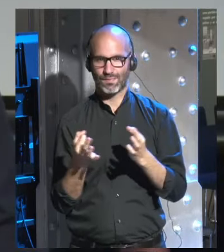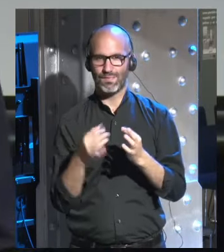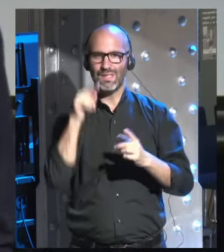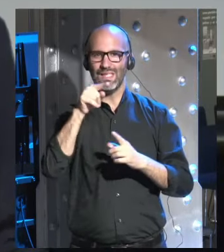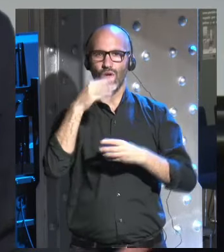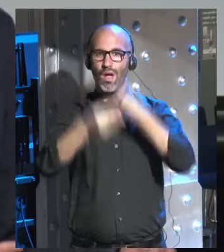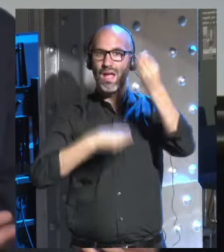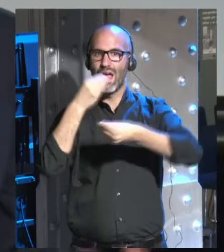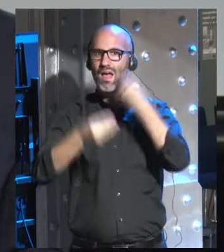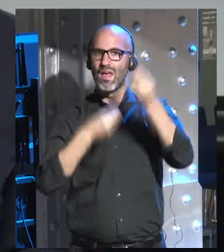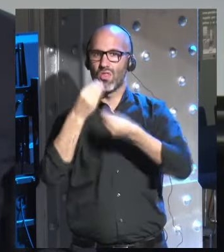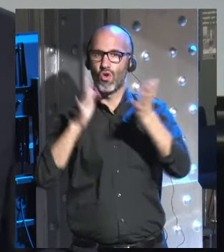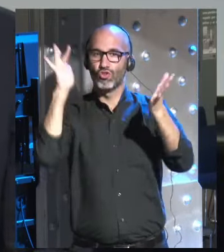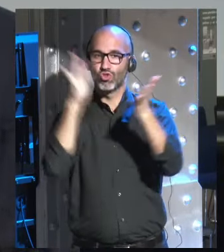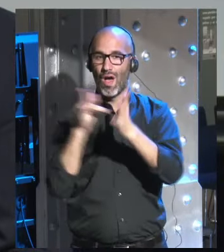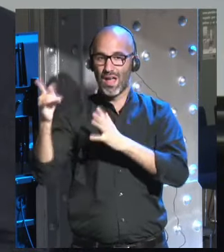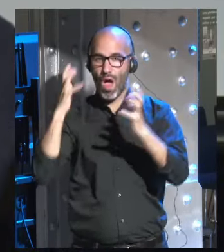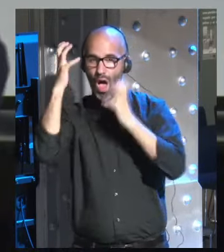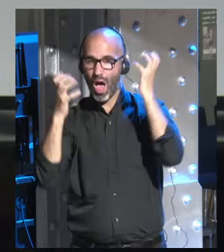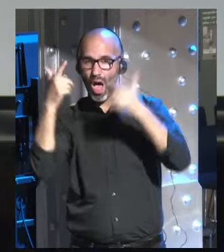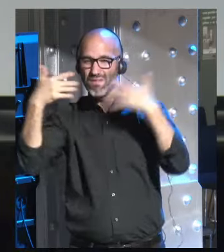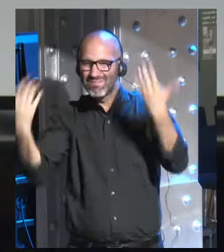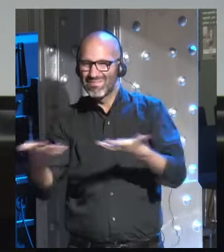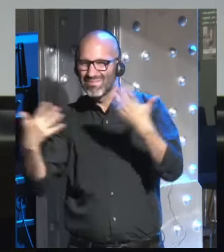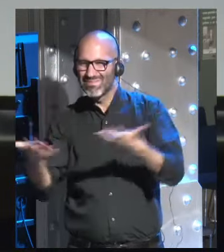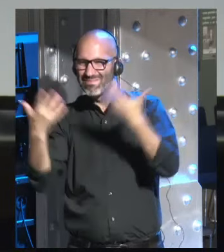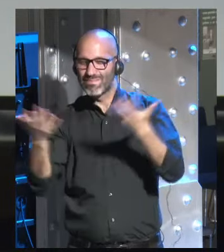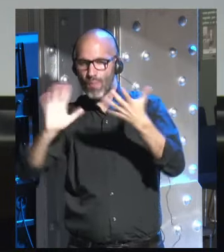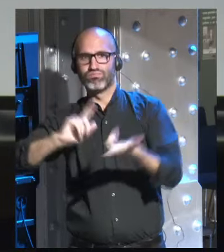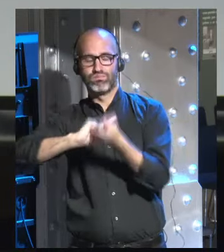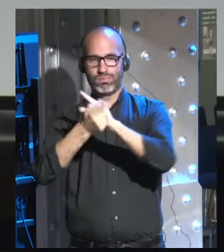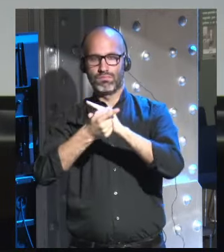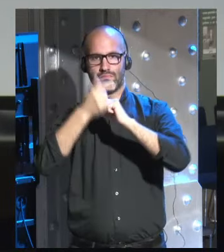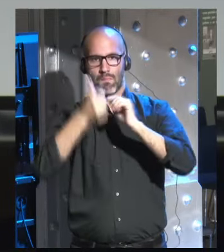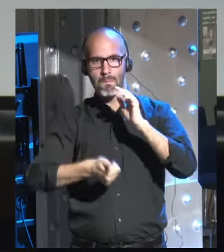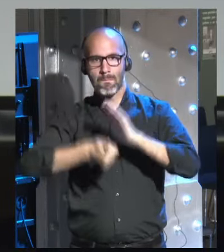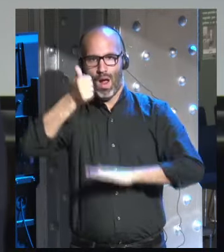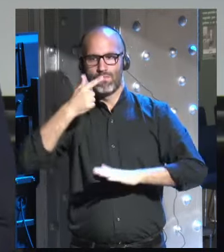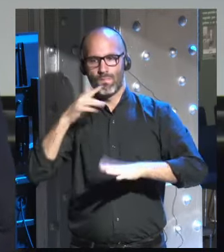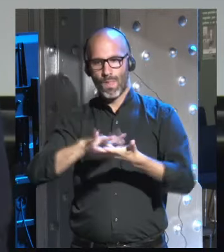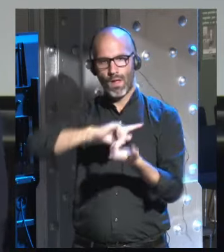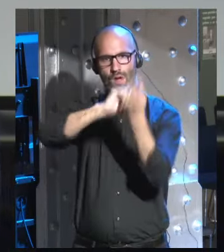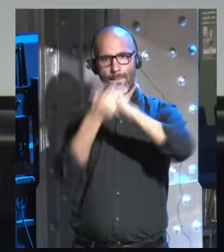unas asombrosas facultades cognitivas que transformaron a esos homínidos o humanos,